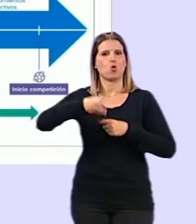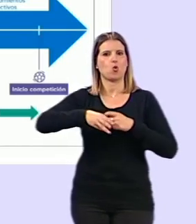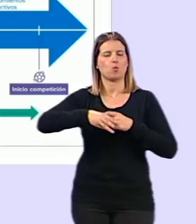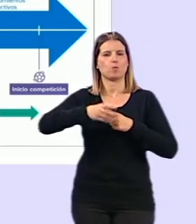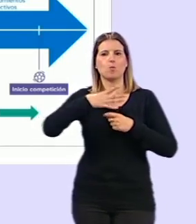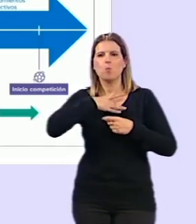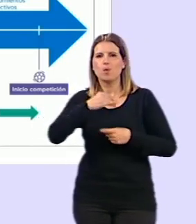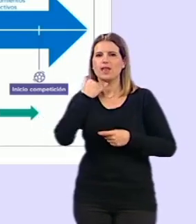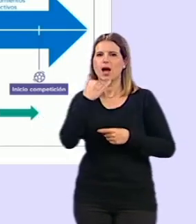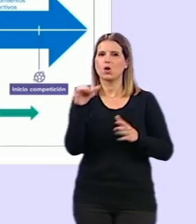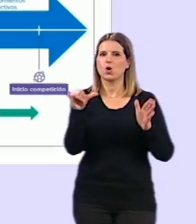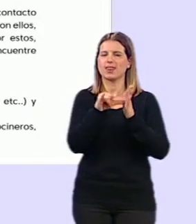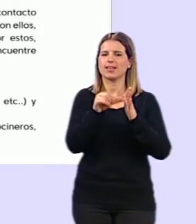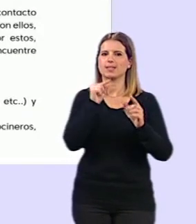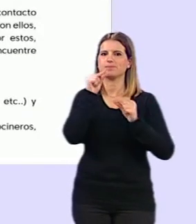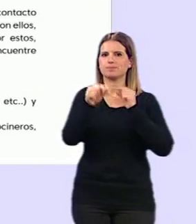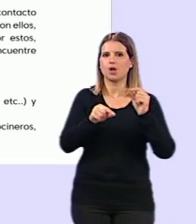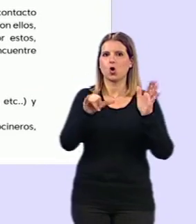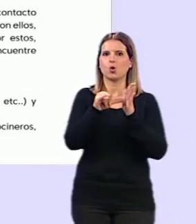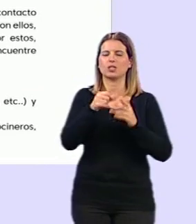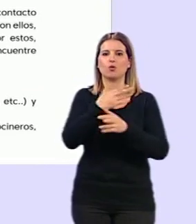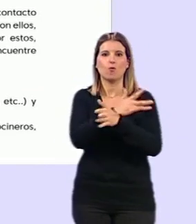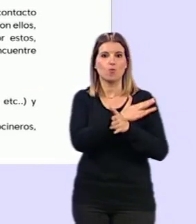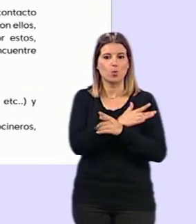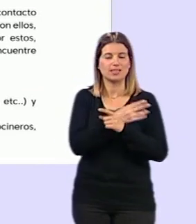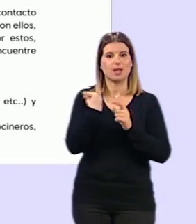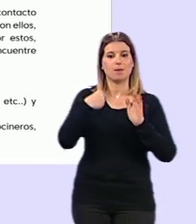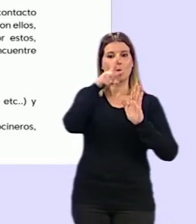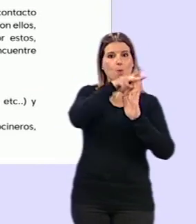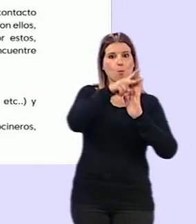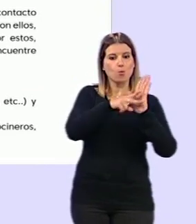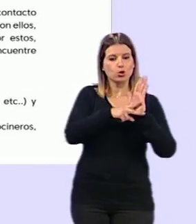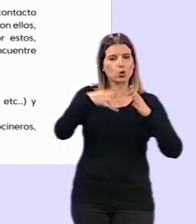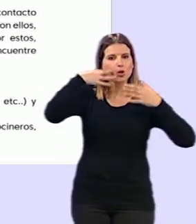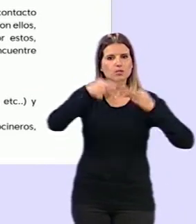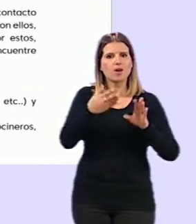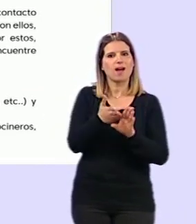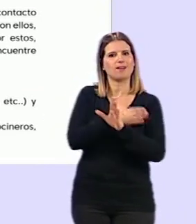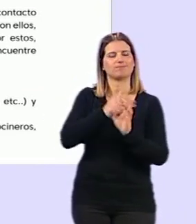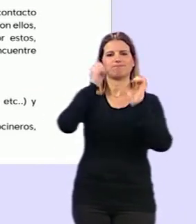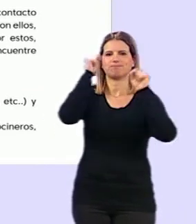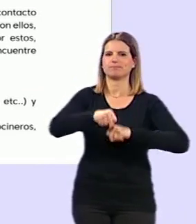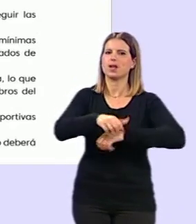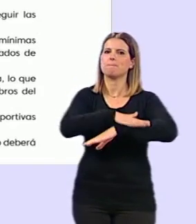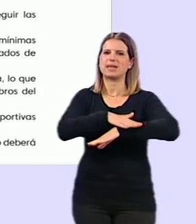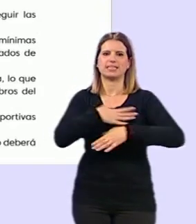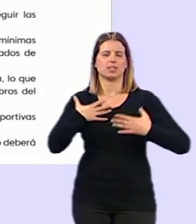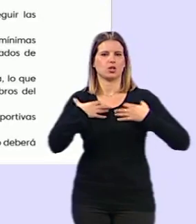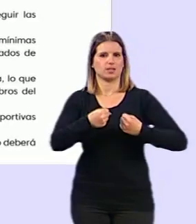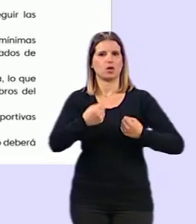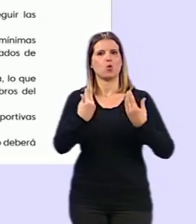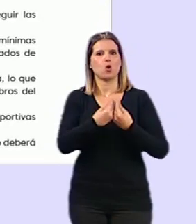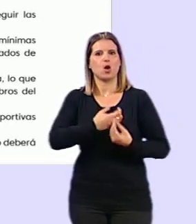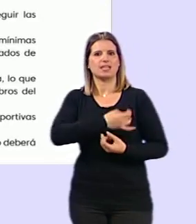puedan tener algún contacto con los futbolistas este protocolo de seguridad tendrá que ser aprobado por la autoridad de sanitarias y el